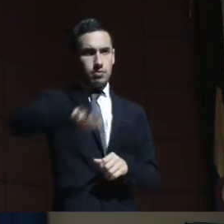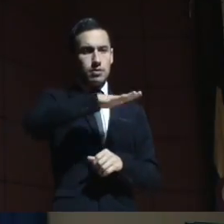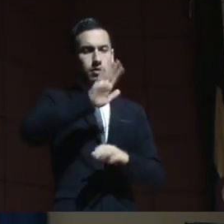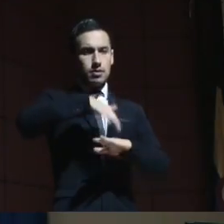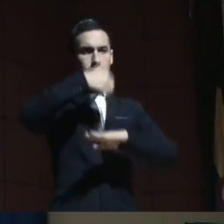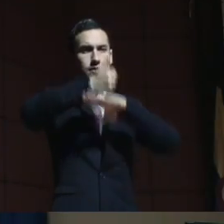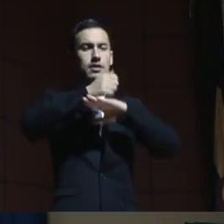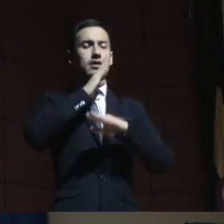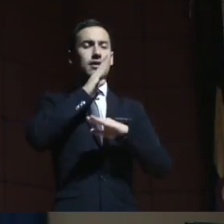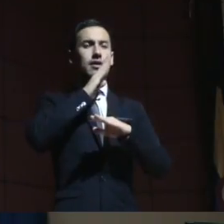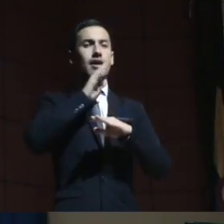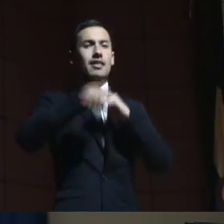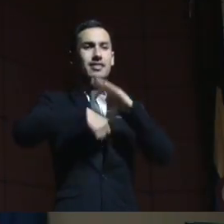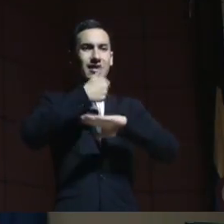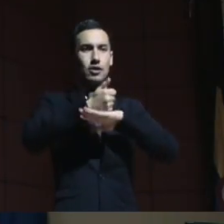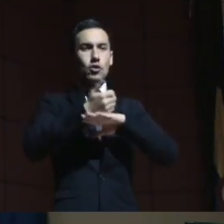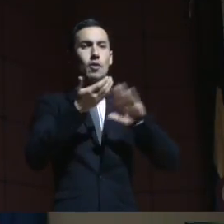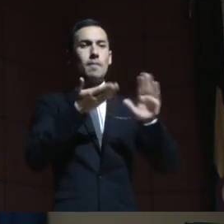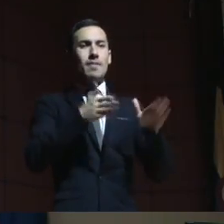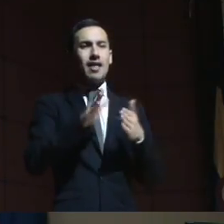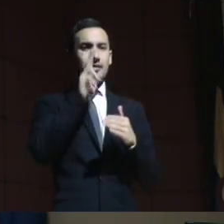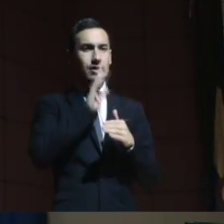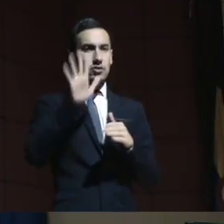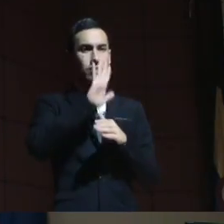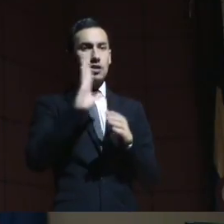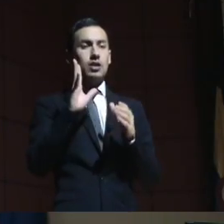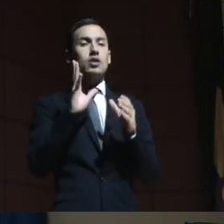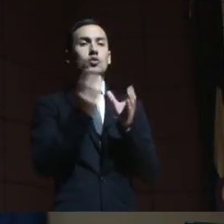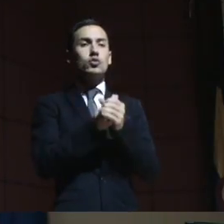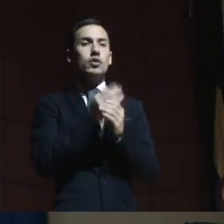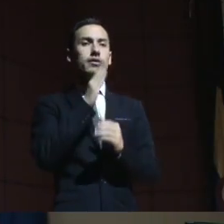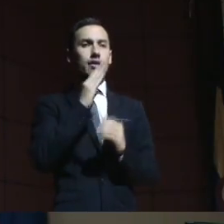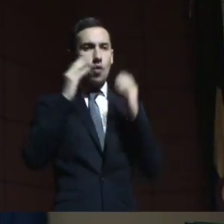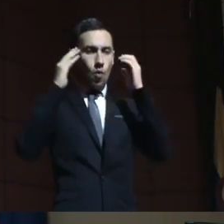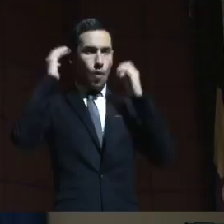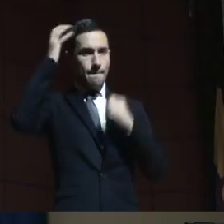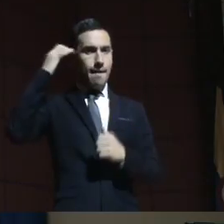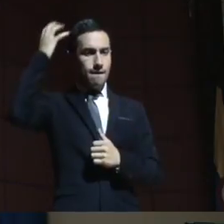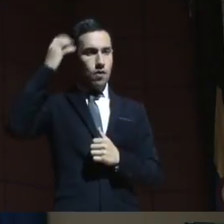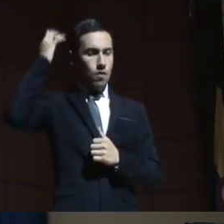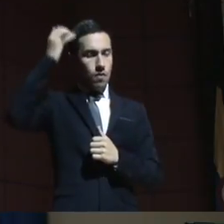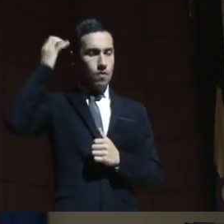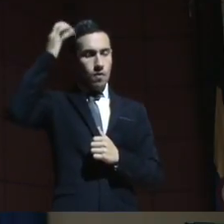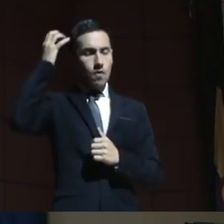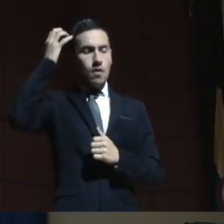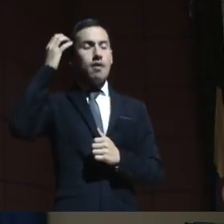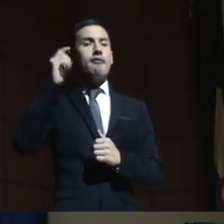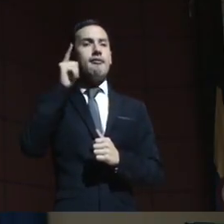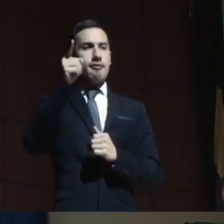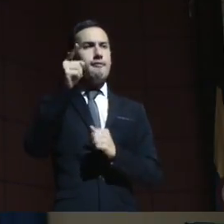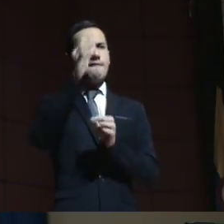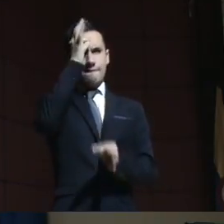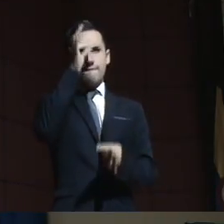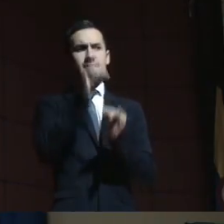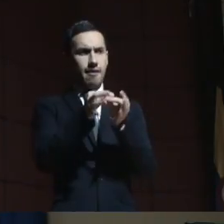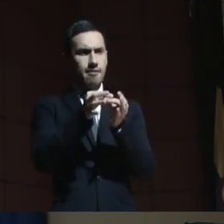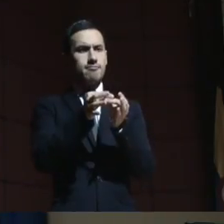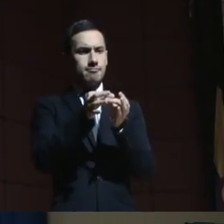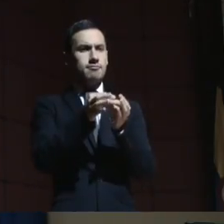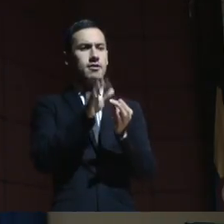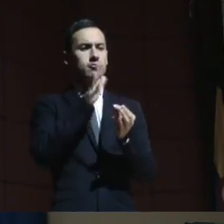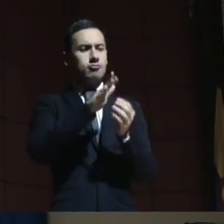cabeza también del director del Plan Nacional de Inclusión, Juan Pablo Salazar, que ha creído en esta posibilidad de